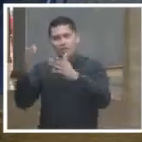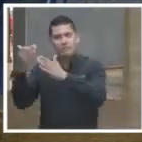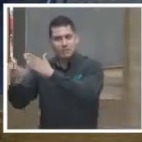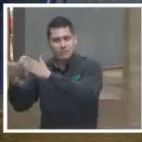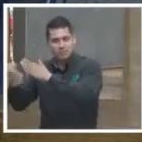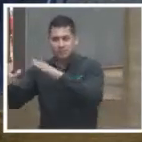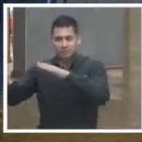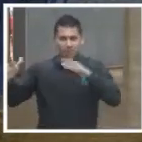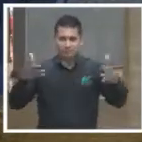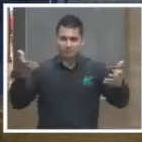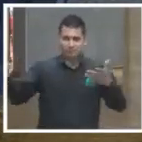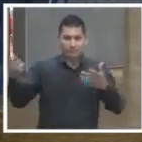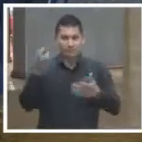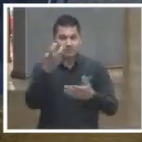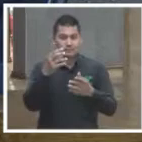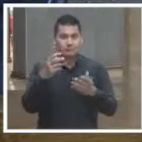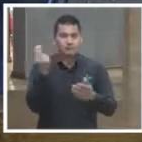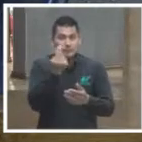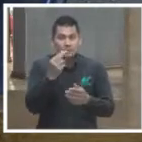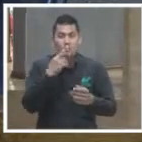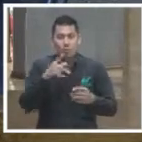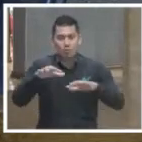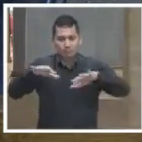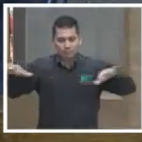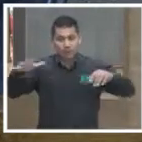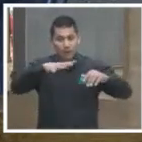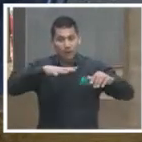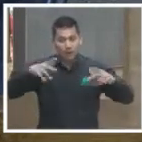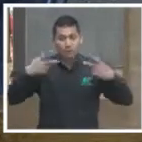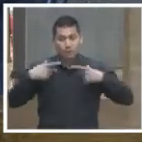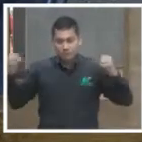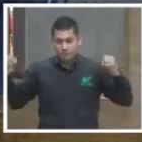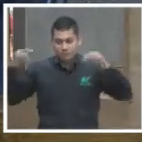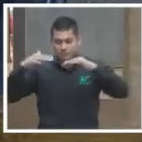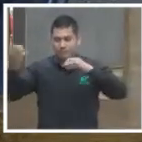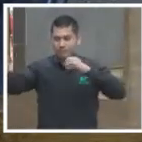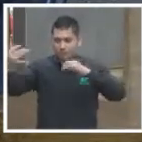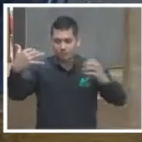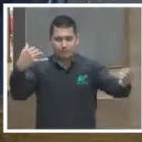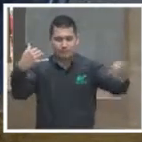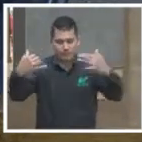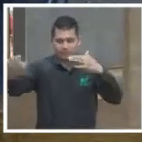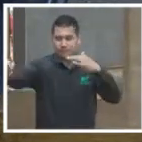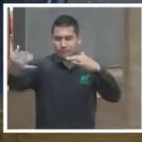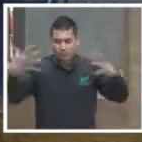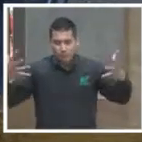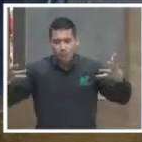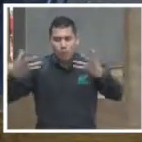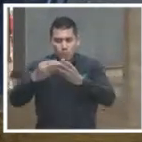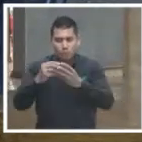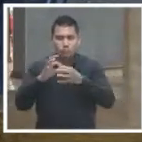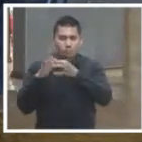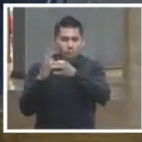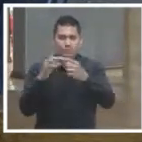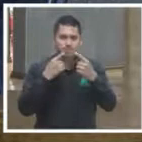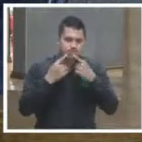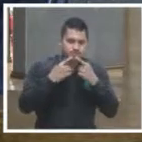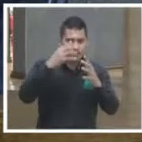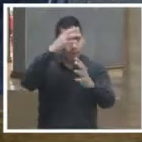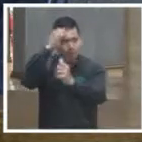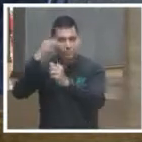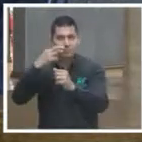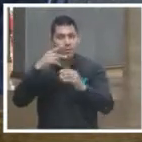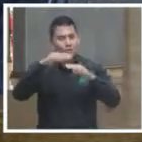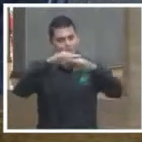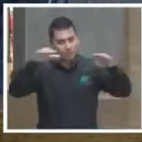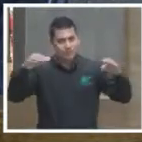asuntos. Entonces, un espacio de esta naturaleza ayudaría muchísimo a construir ciudadanía, ¿por qué? Porque